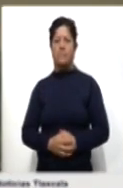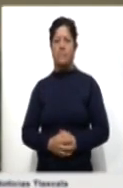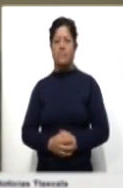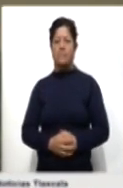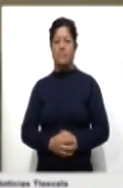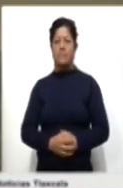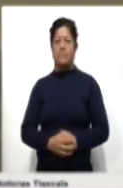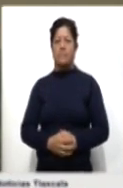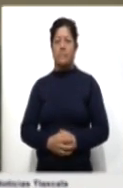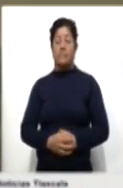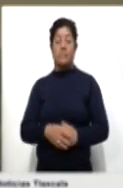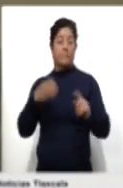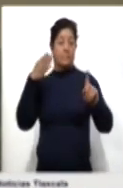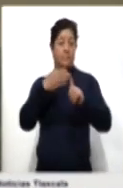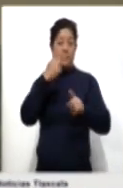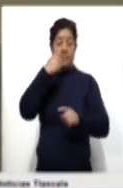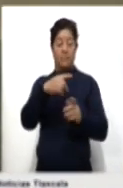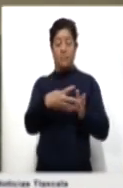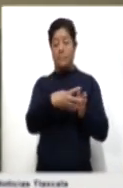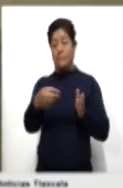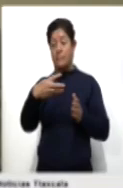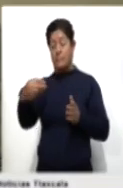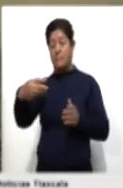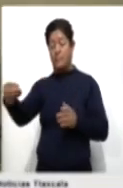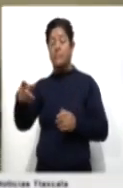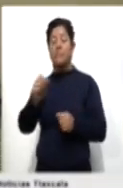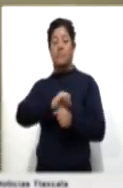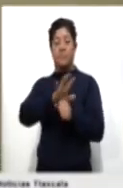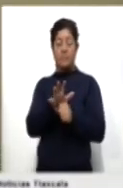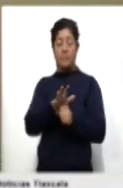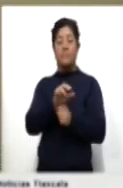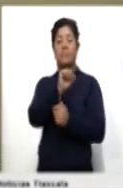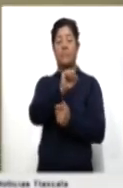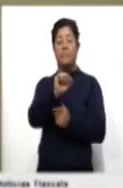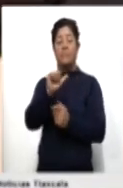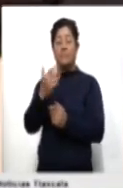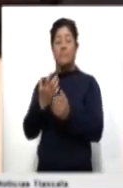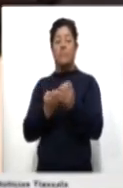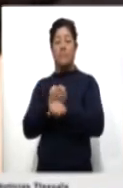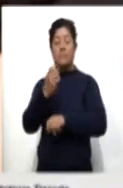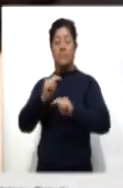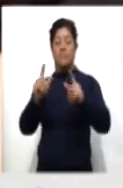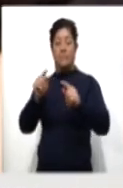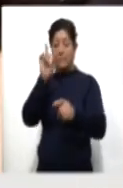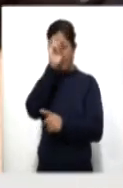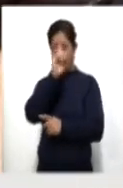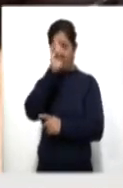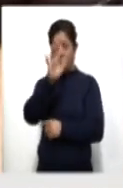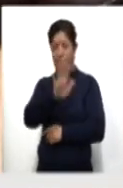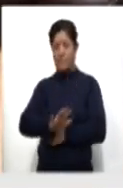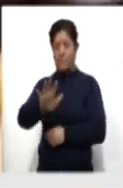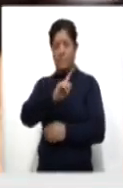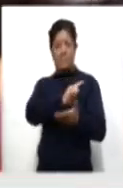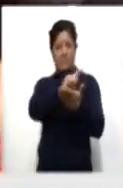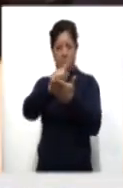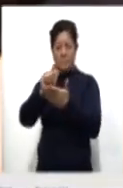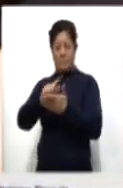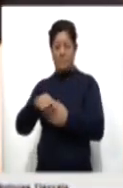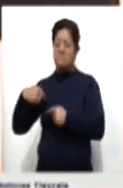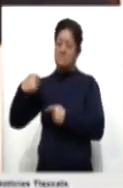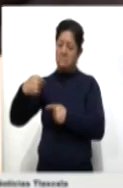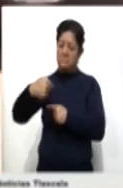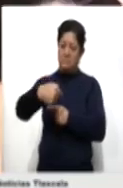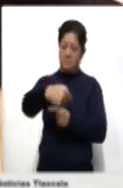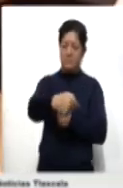Con el propósito de evitar la propagación del COVID-19, la Secretaría de Salud del Estado recomienda reforzar la limpieza constante de